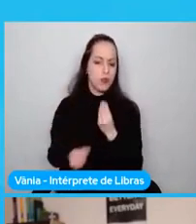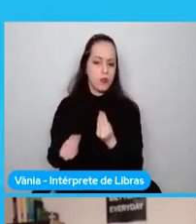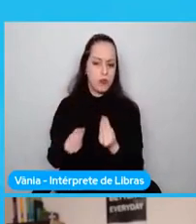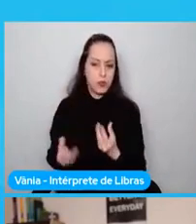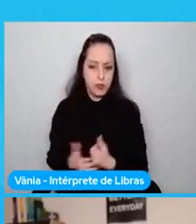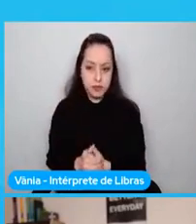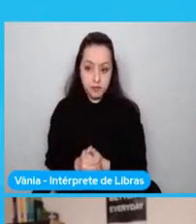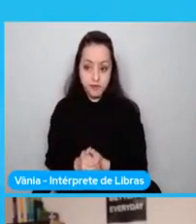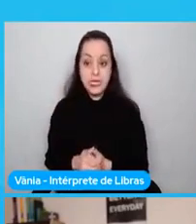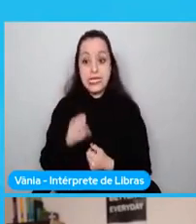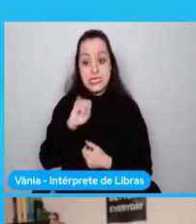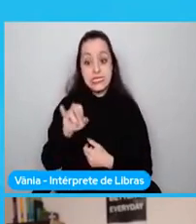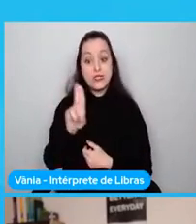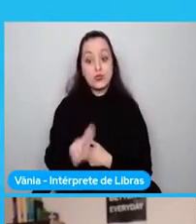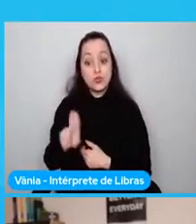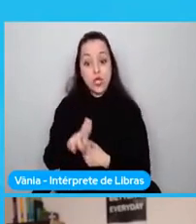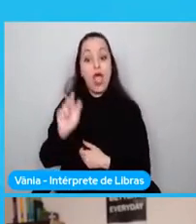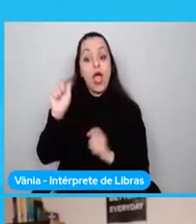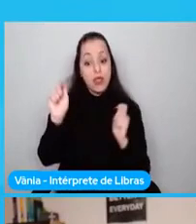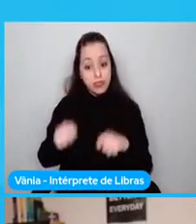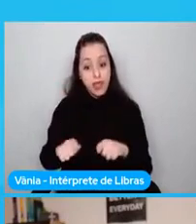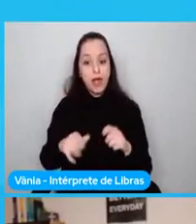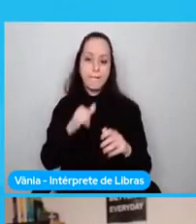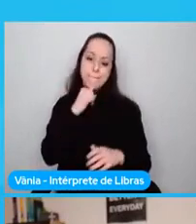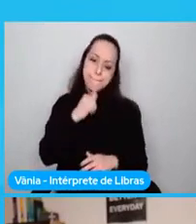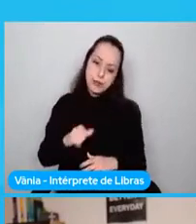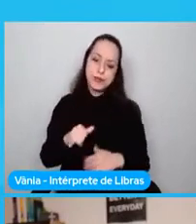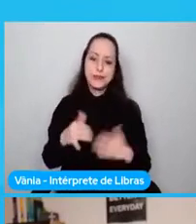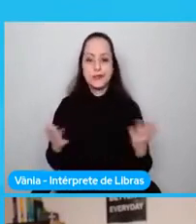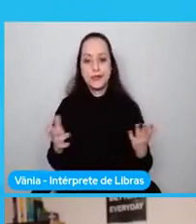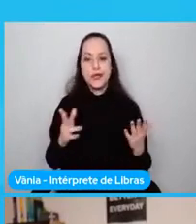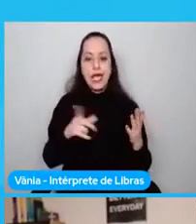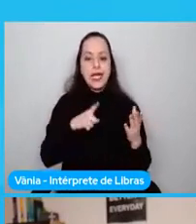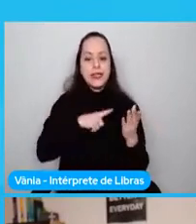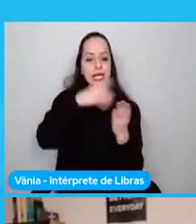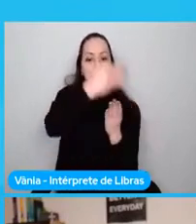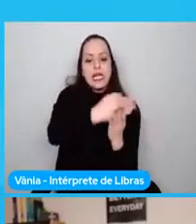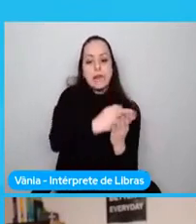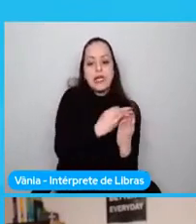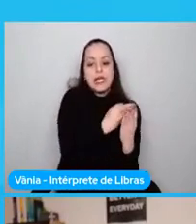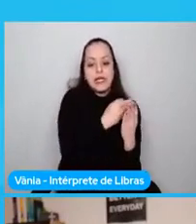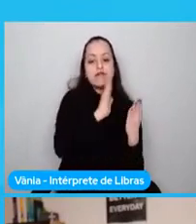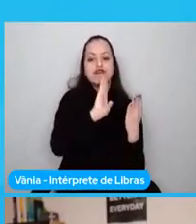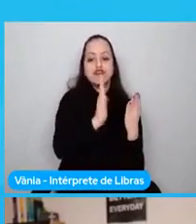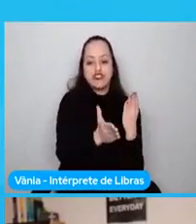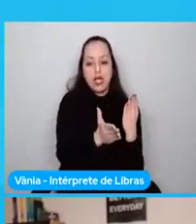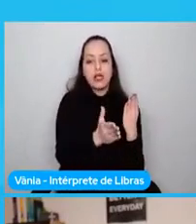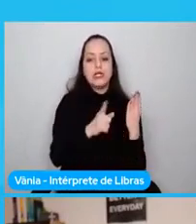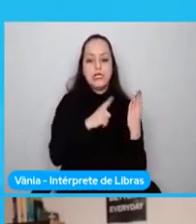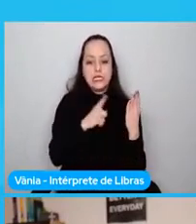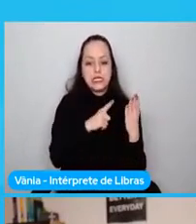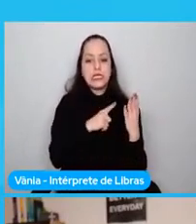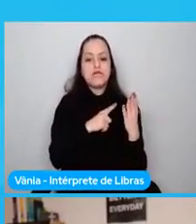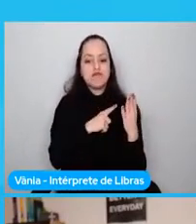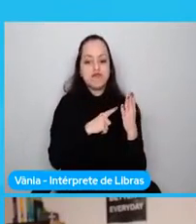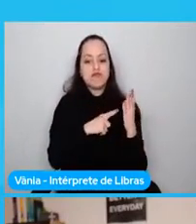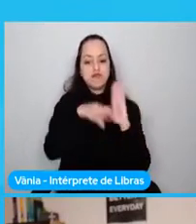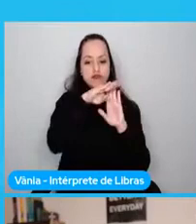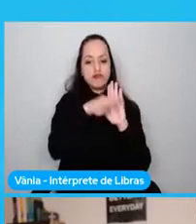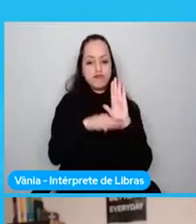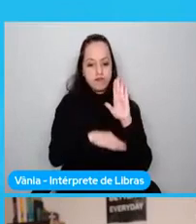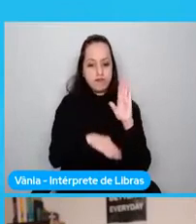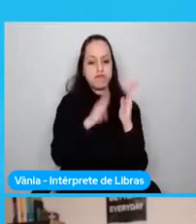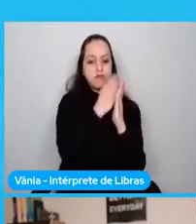WebAssembly podemos reutilizar librerías que ya existen en el ecosistema que ya utilizamos,